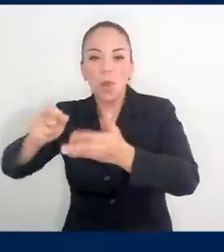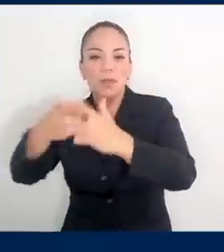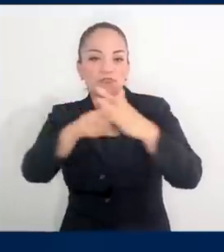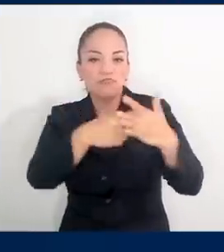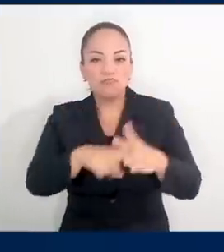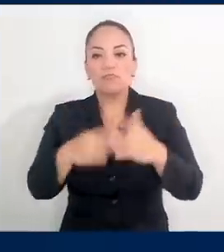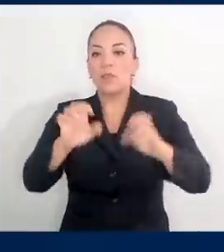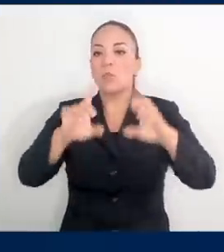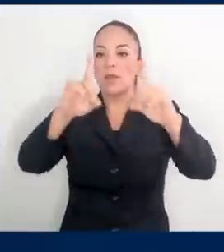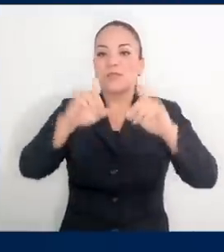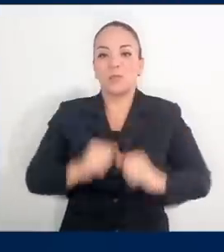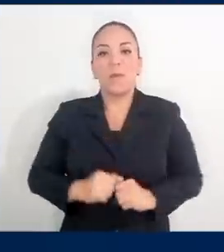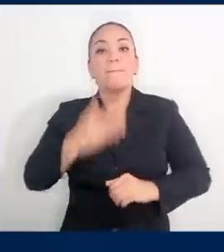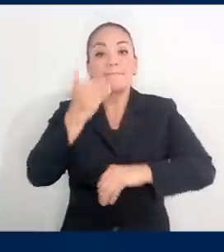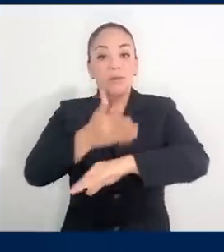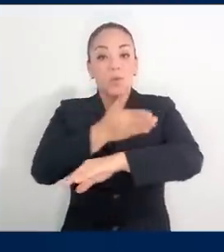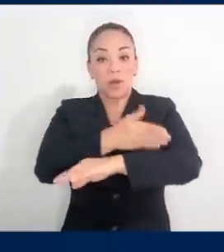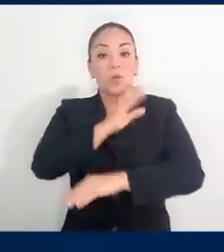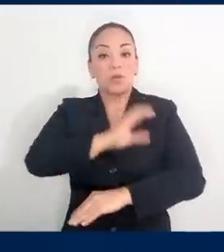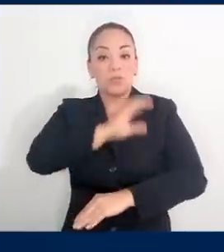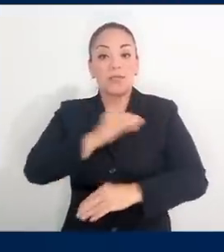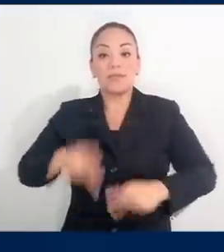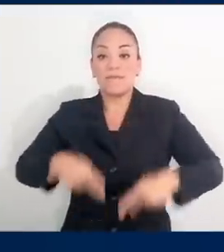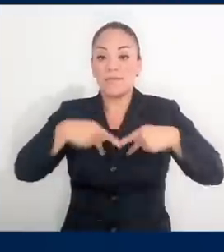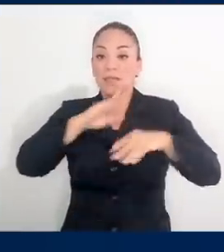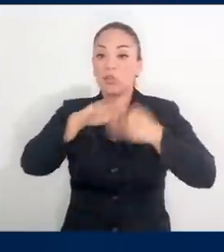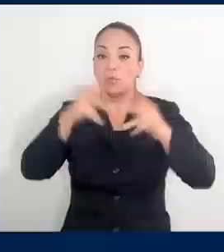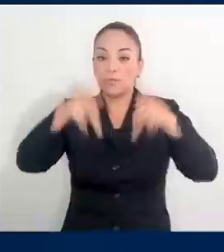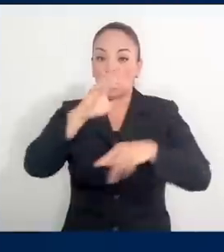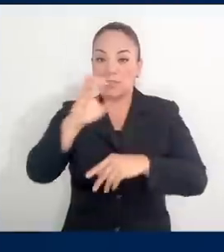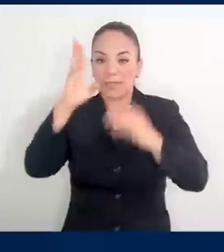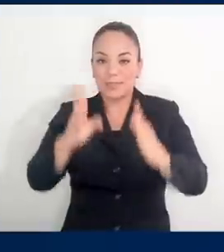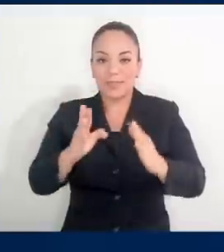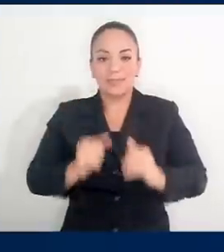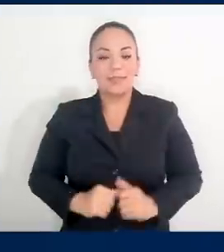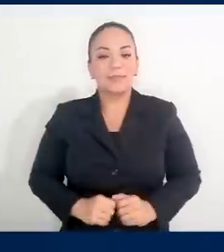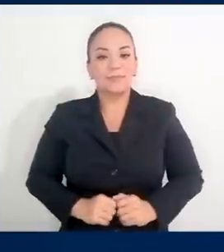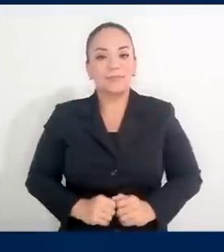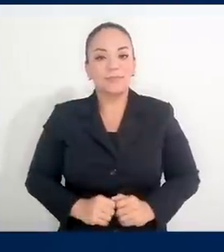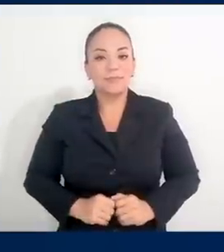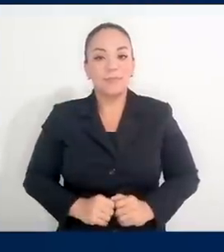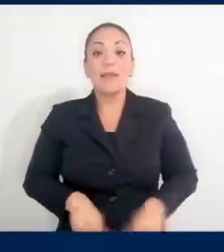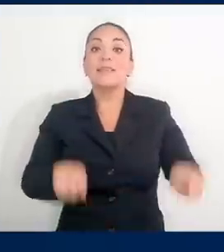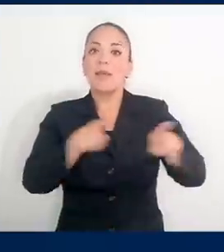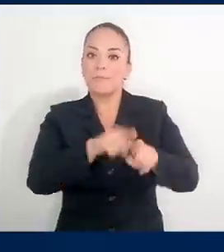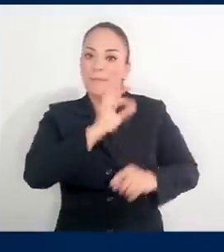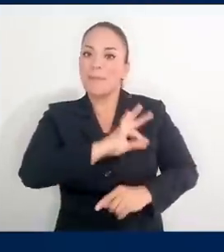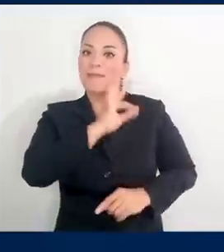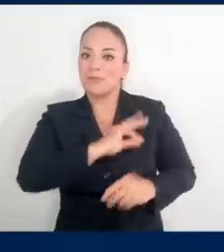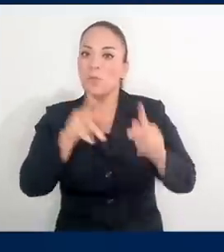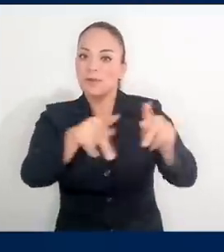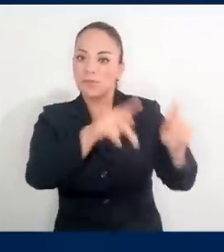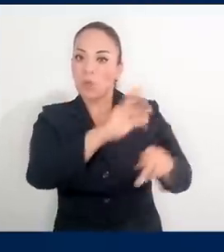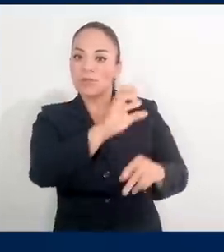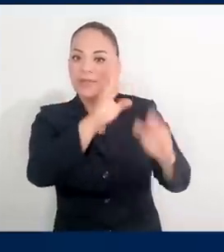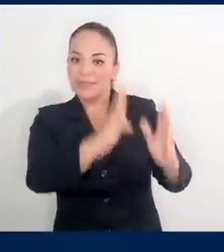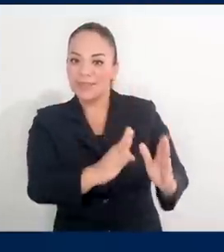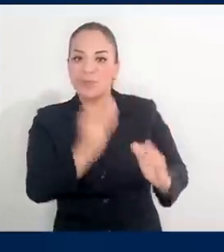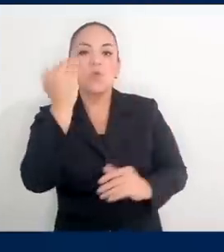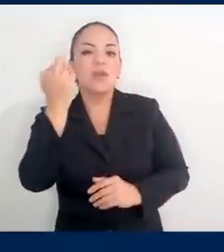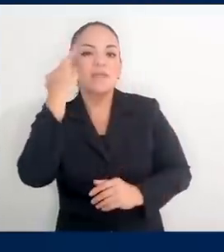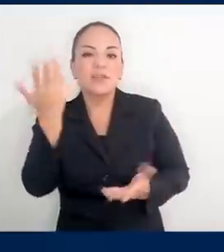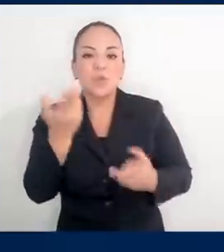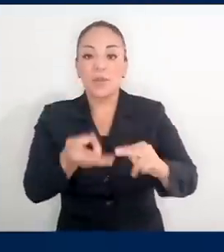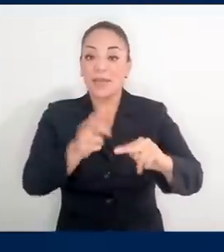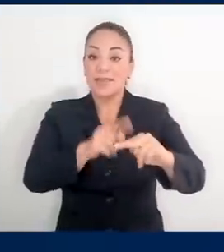en general para mejorar las condiciones de vida de los costarricenses. Pero para el costarricense también tiene un efecto importante y es que van a